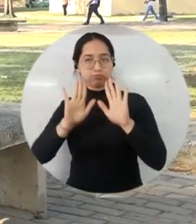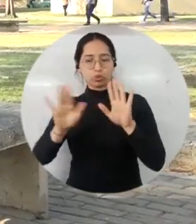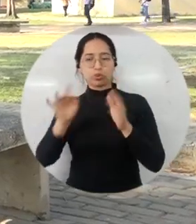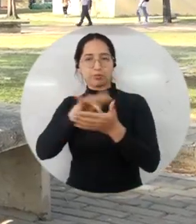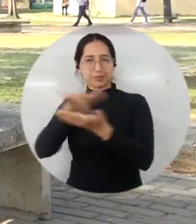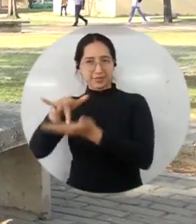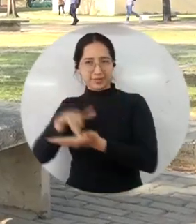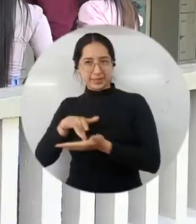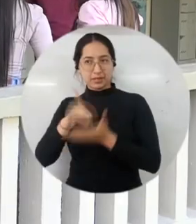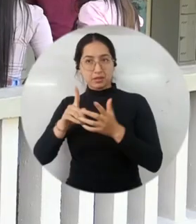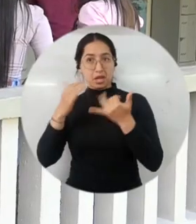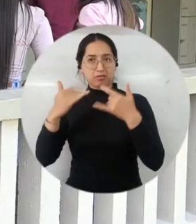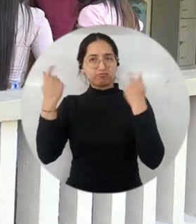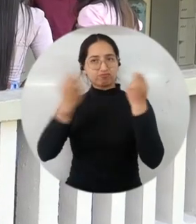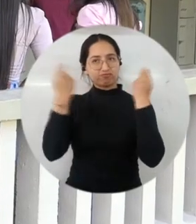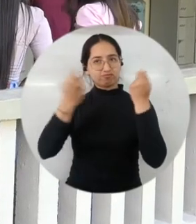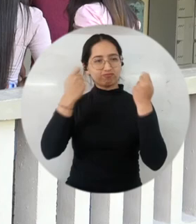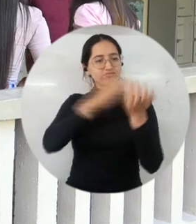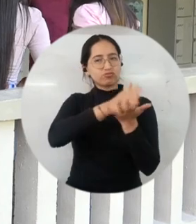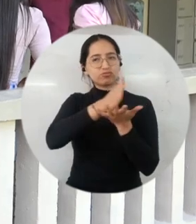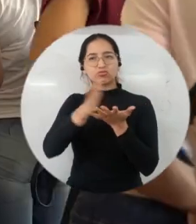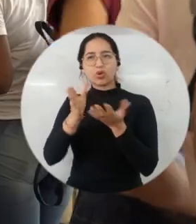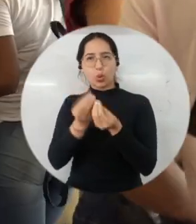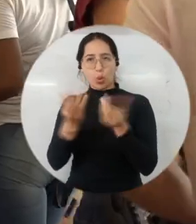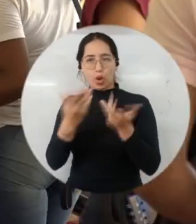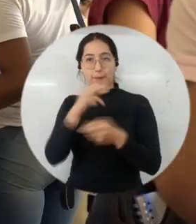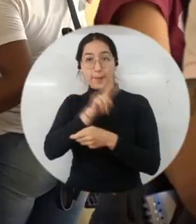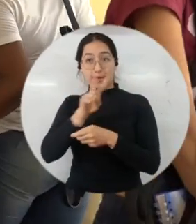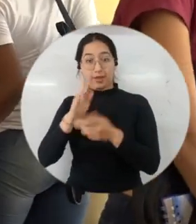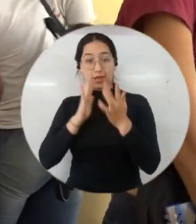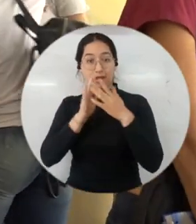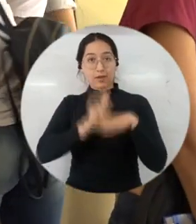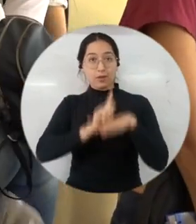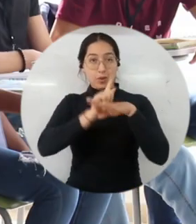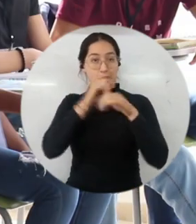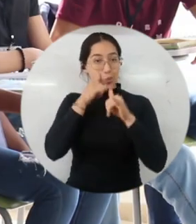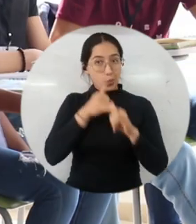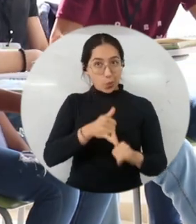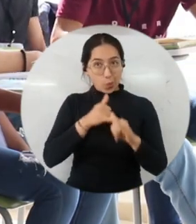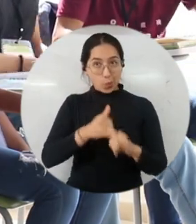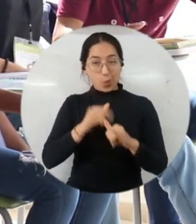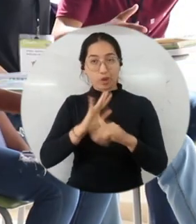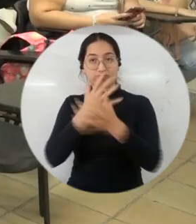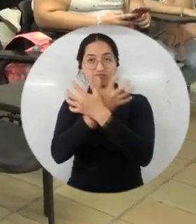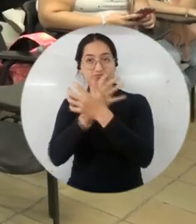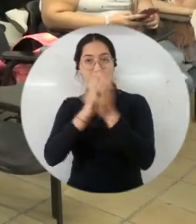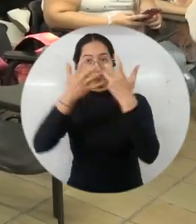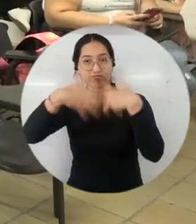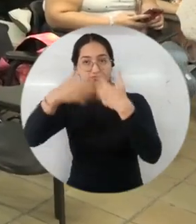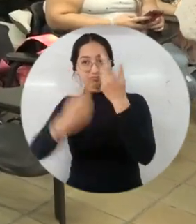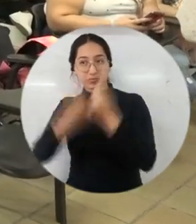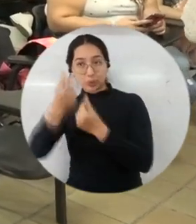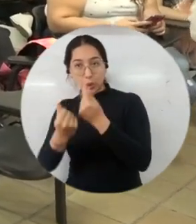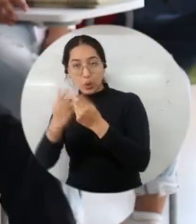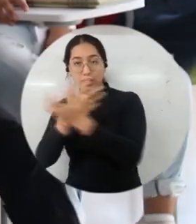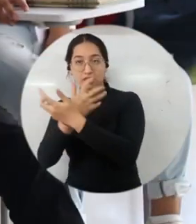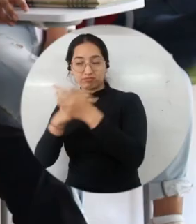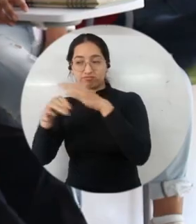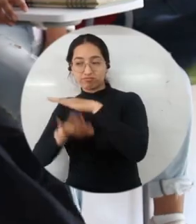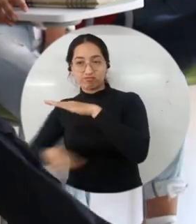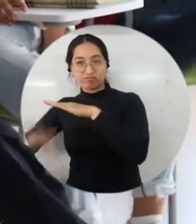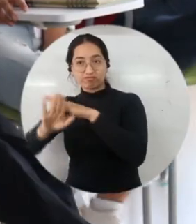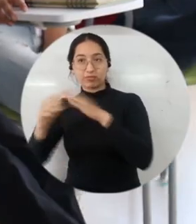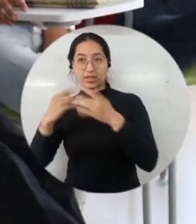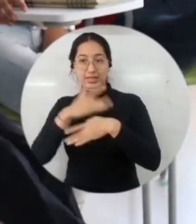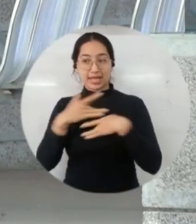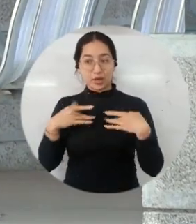En esta ocasión se ofertan 22 programas académicos de las Facultades de Ingeniería, Ciencias Empresariales y Económicas, Ciencias Básicas,